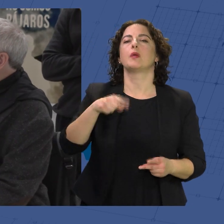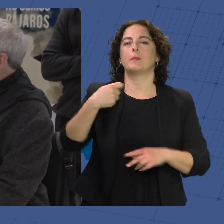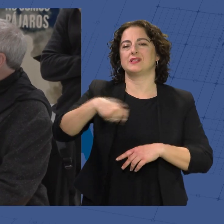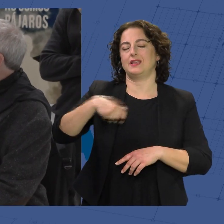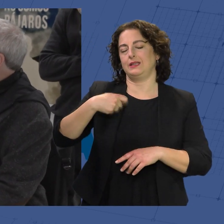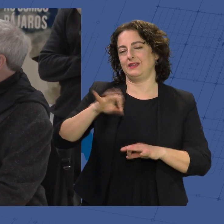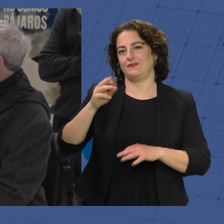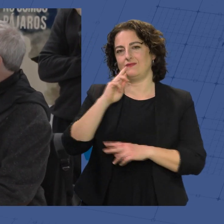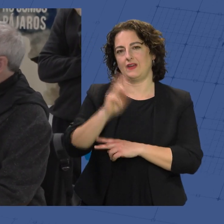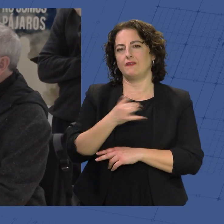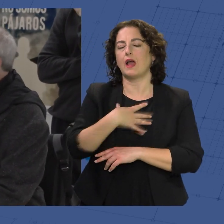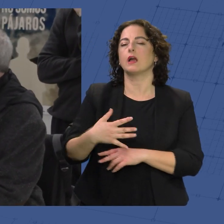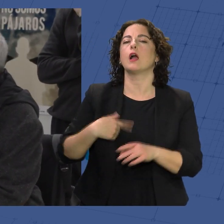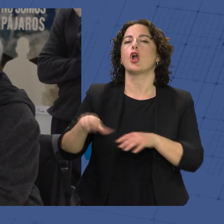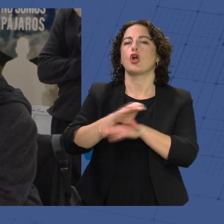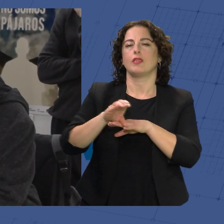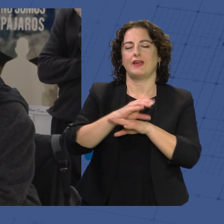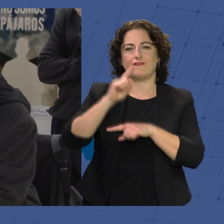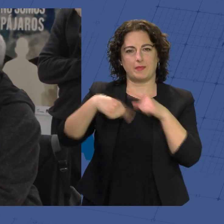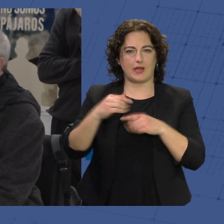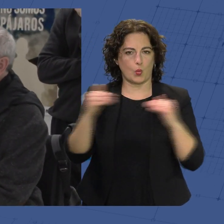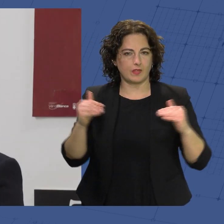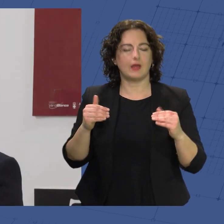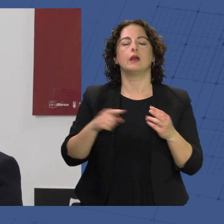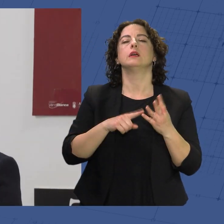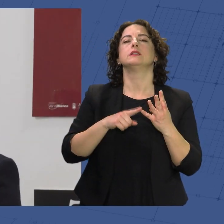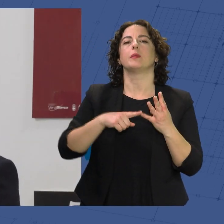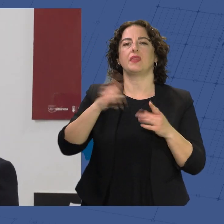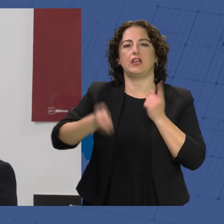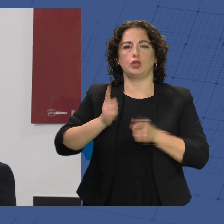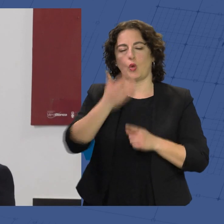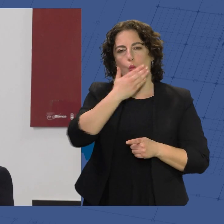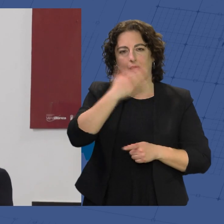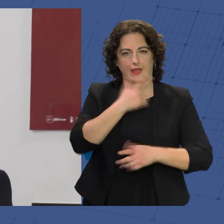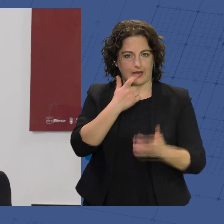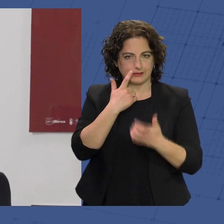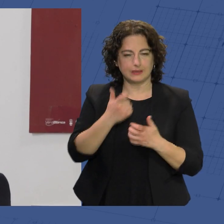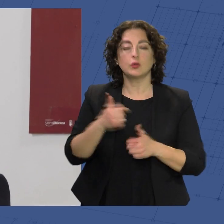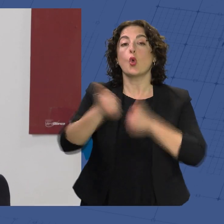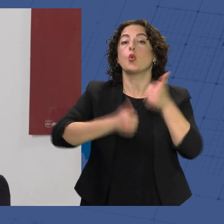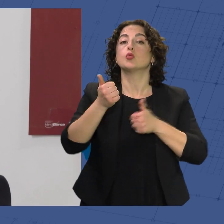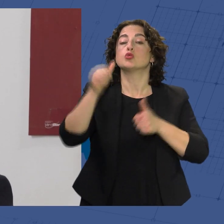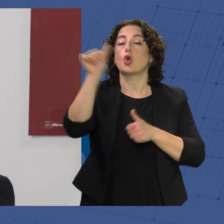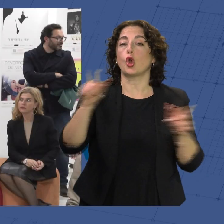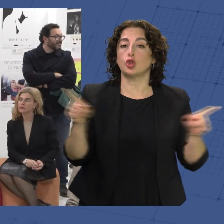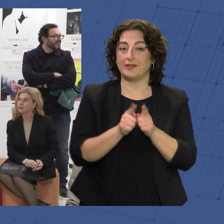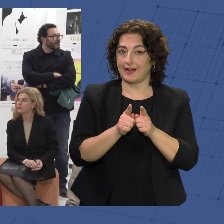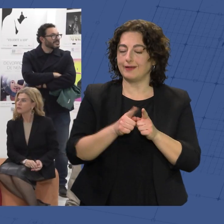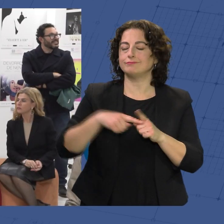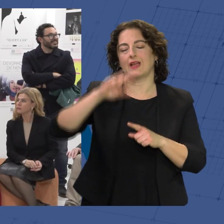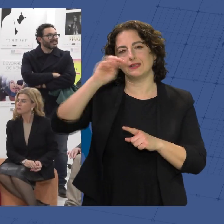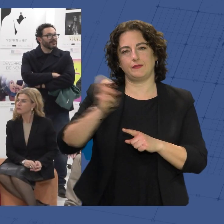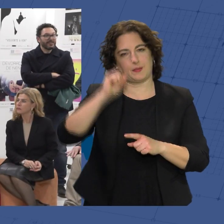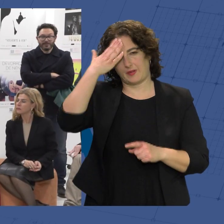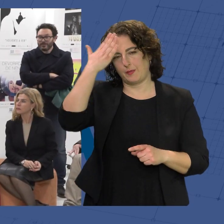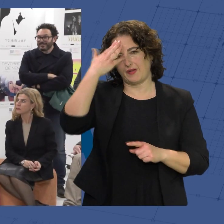Sánchez de Amo, la concejal de Familia e Igualdad, Paola Lainez, y el director de la Escuela de Artes. El concurso de cortometrajes Gallo Pedro es la actividad principal del Festival